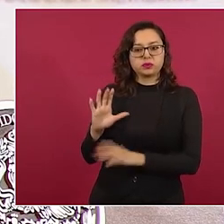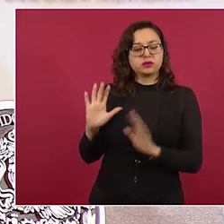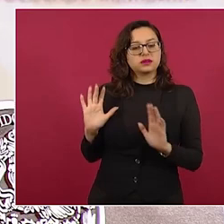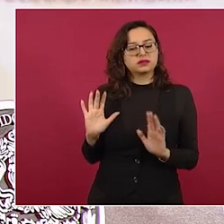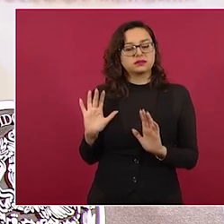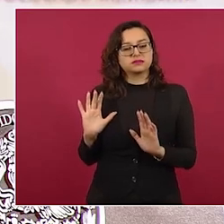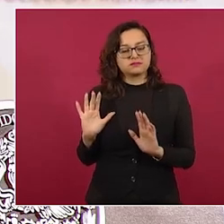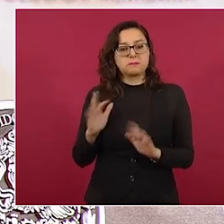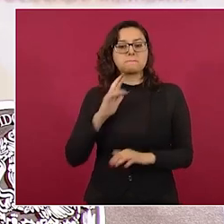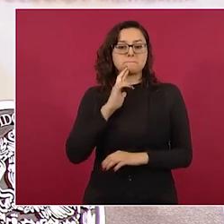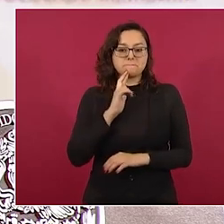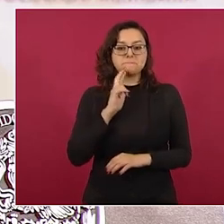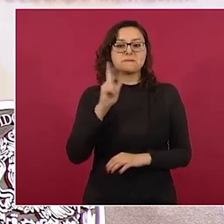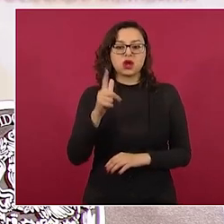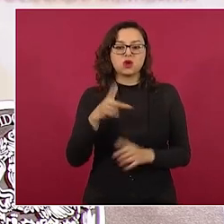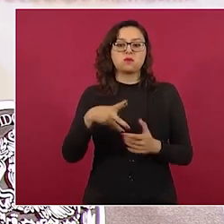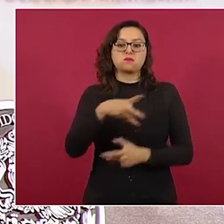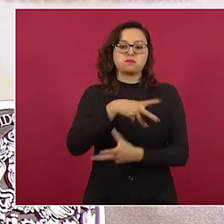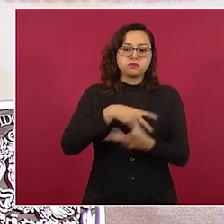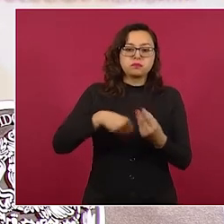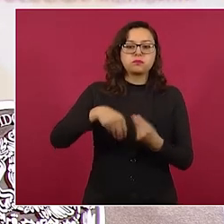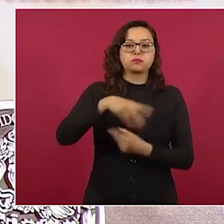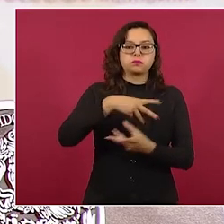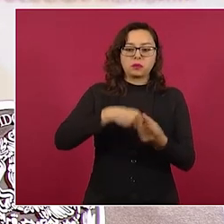van a invertir más